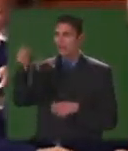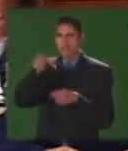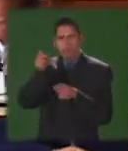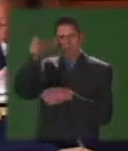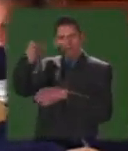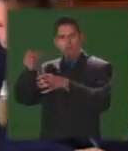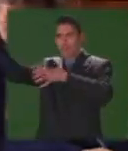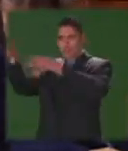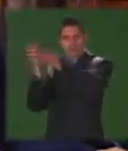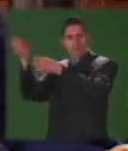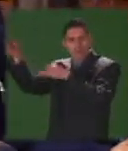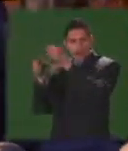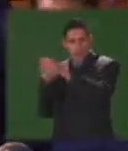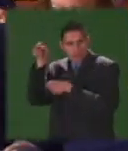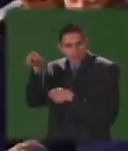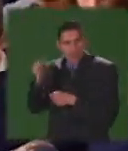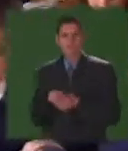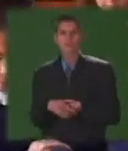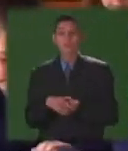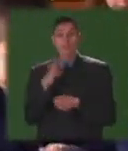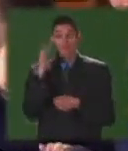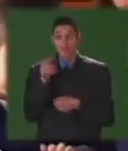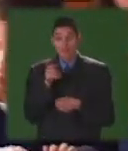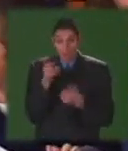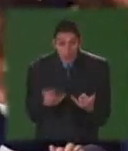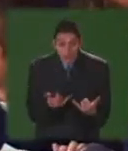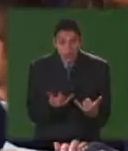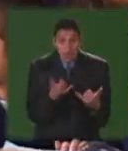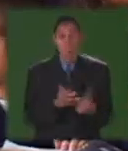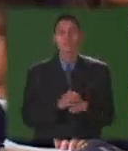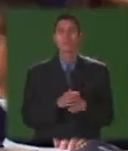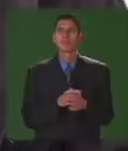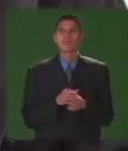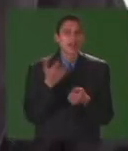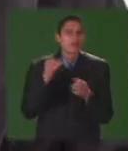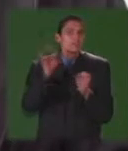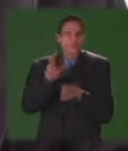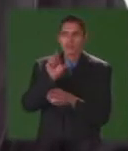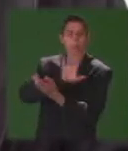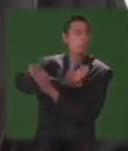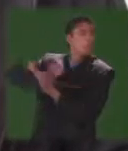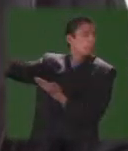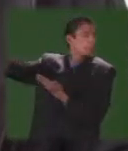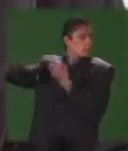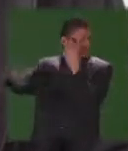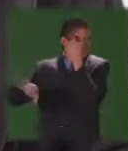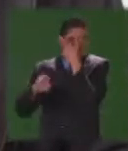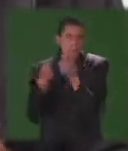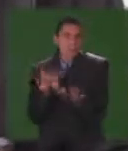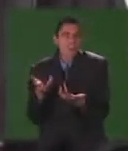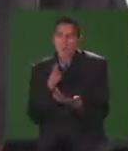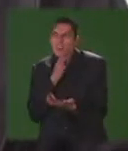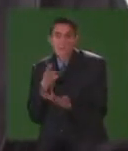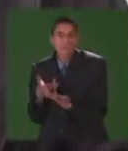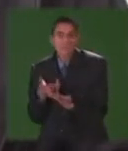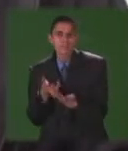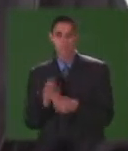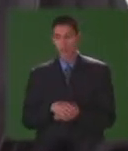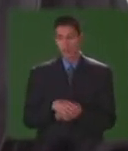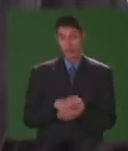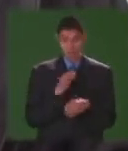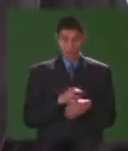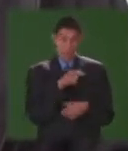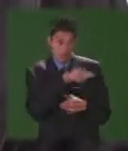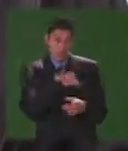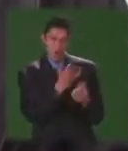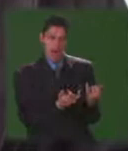muchachos o esos niños en este momento están casi aislados Ellos de todas maneras tienen algunos niños con problemas de